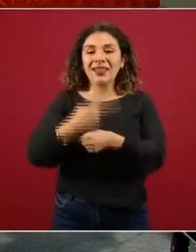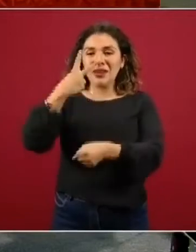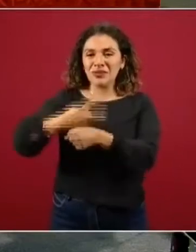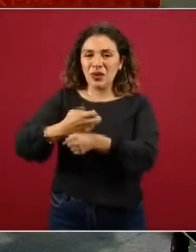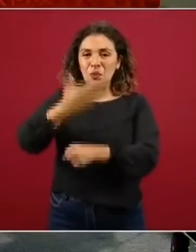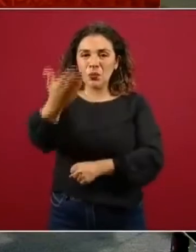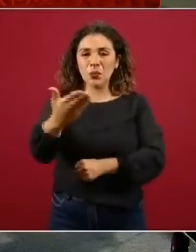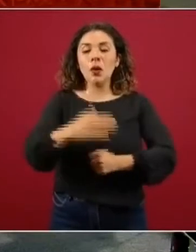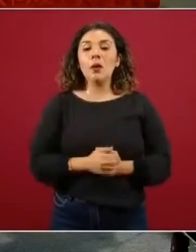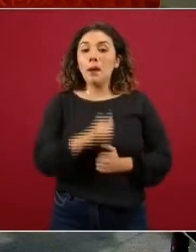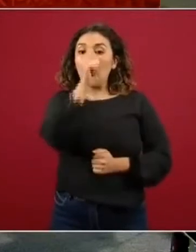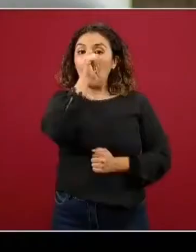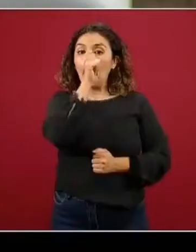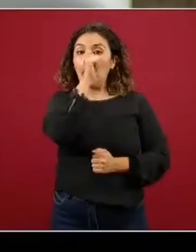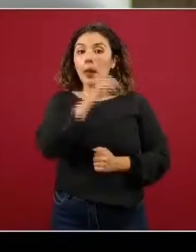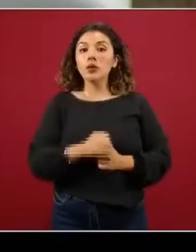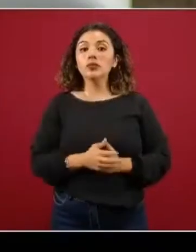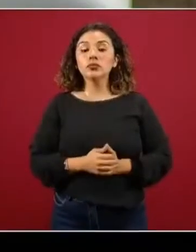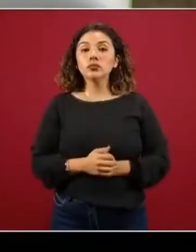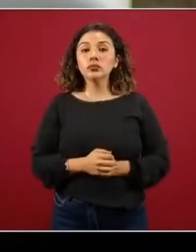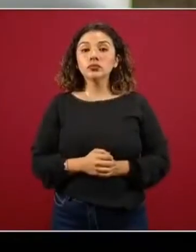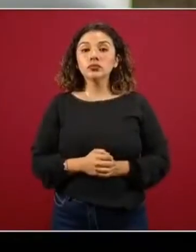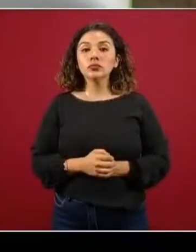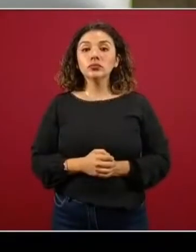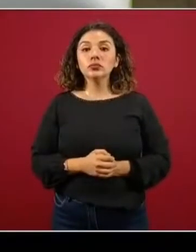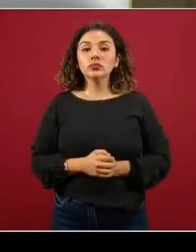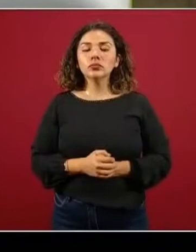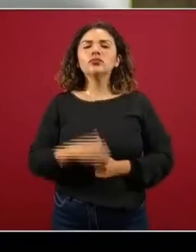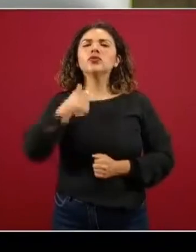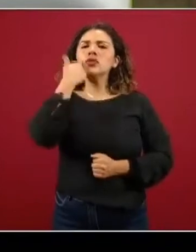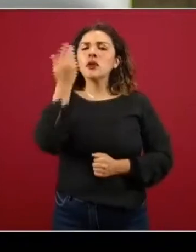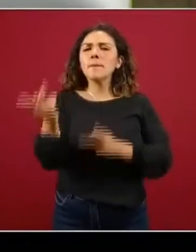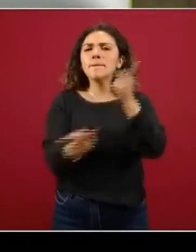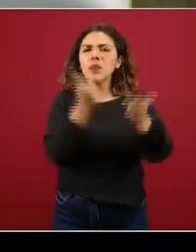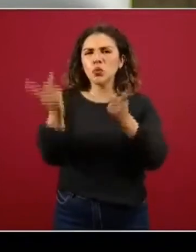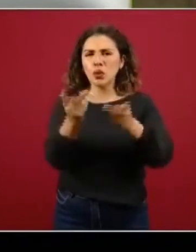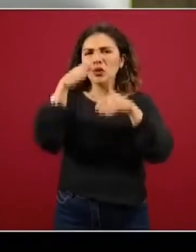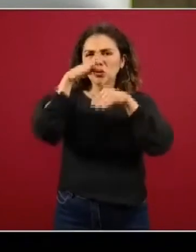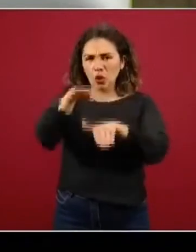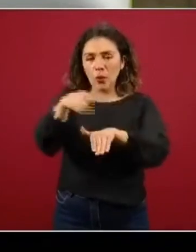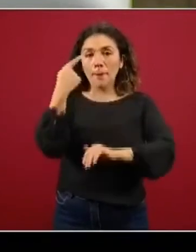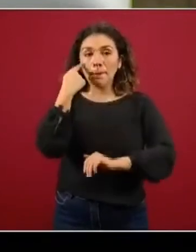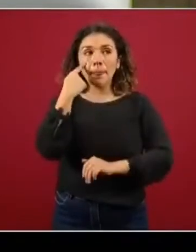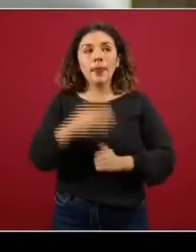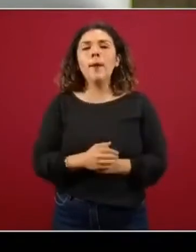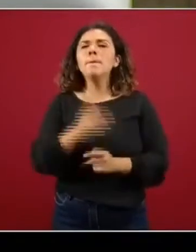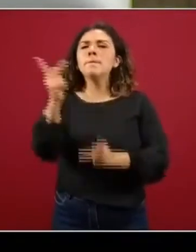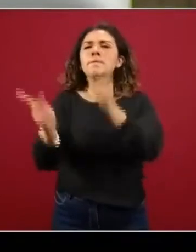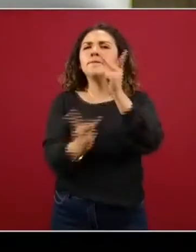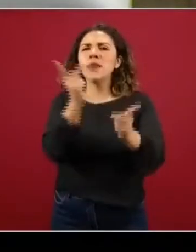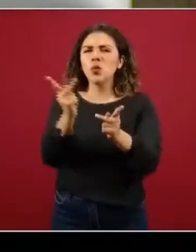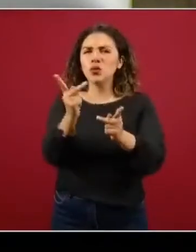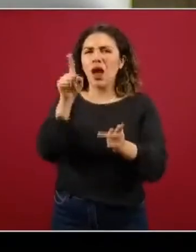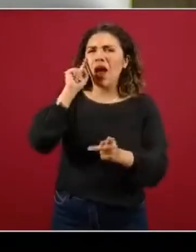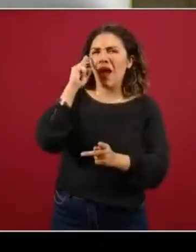amigo el profesor Pablo Arroyo quisiera preguntarle al respecto de lo siguiente en la pregunta que se hace